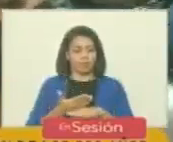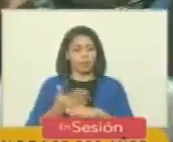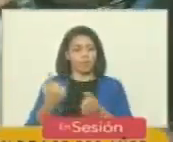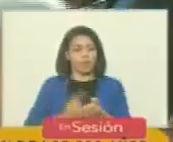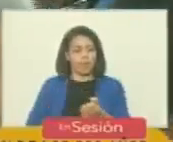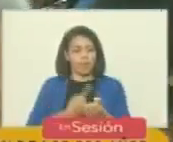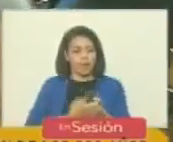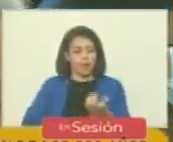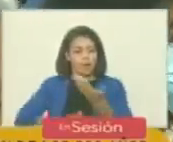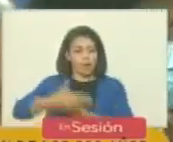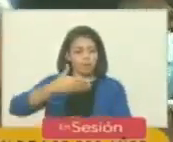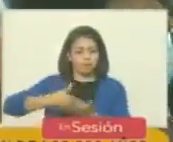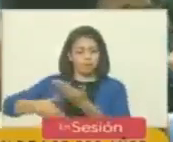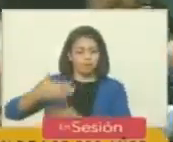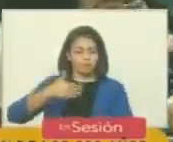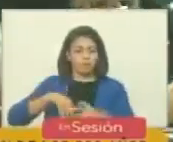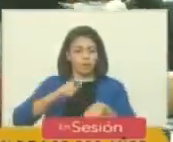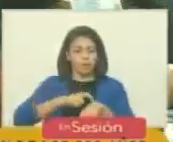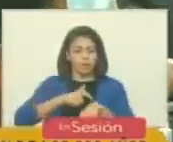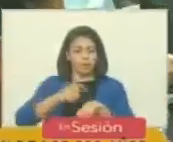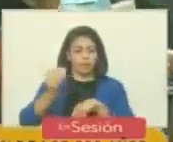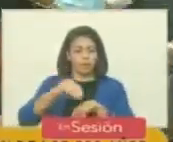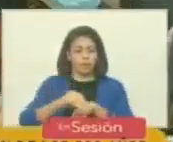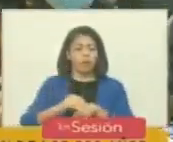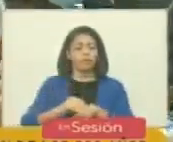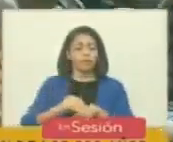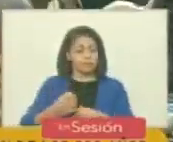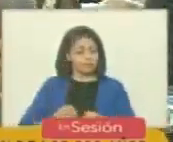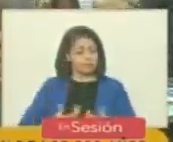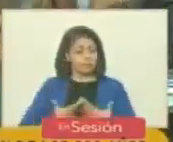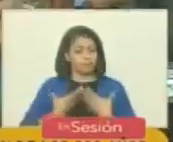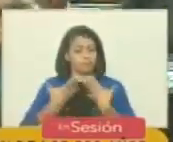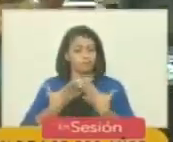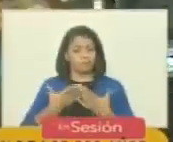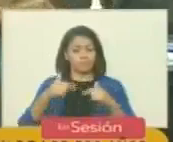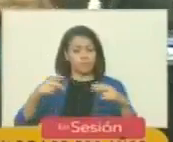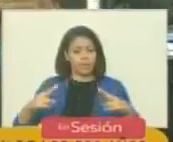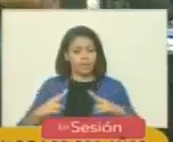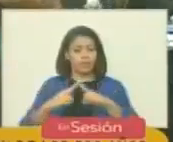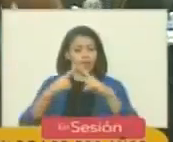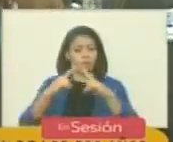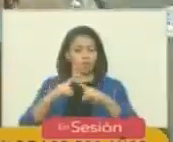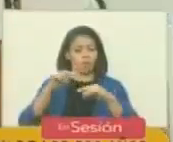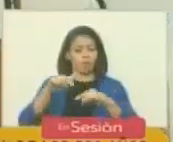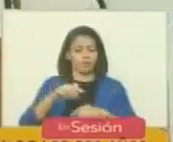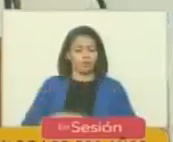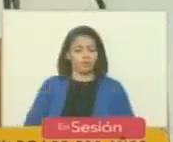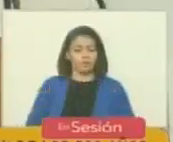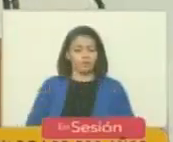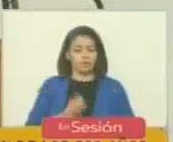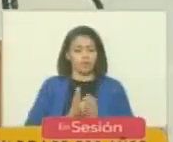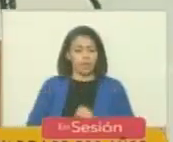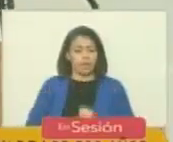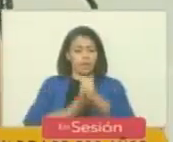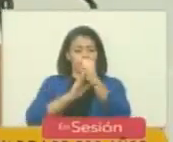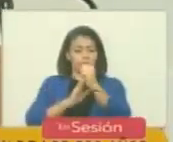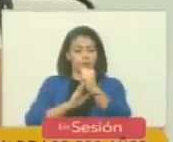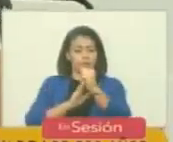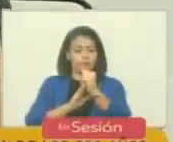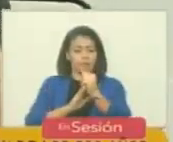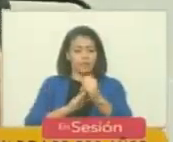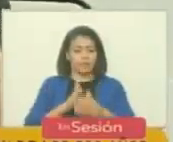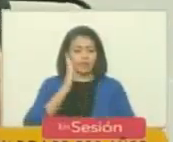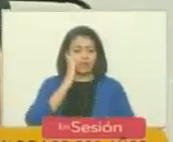hermandad y quizás de los momentos más emocionantes fue el encuentro con la lideresa de las